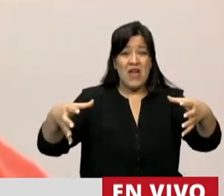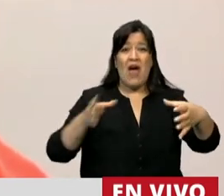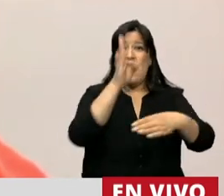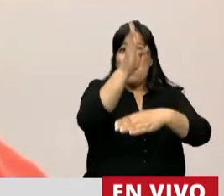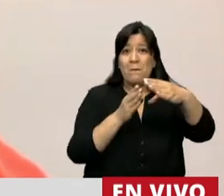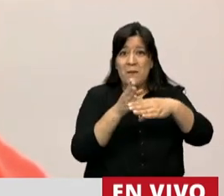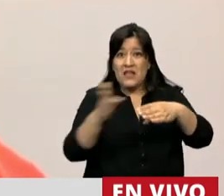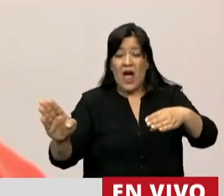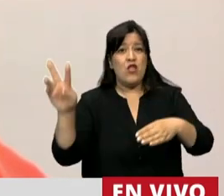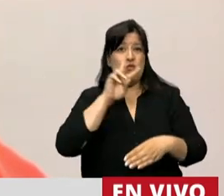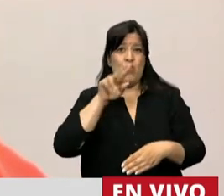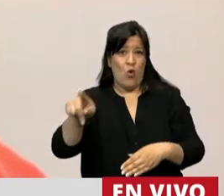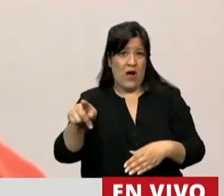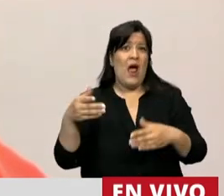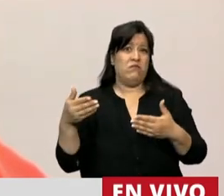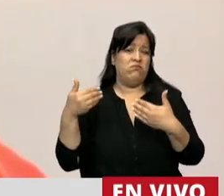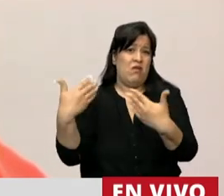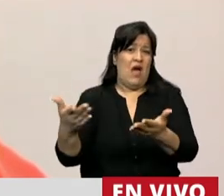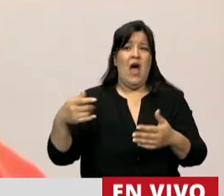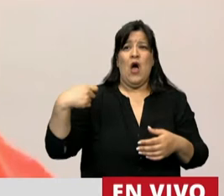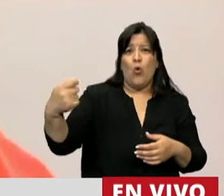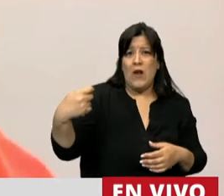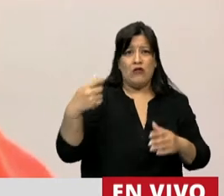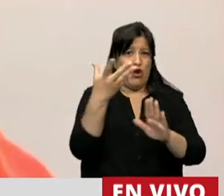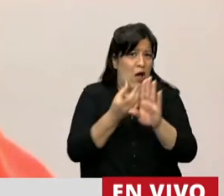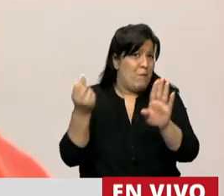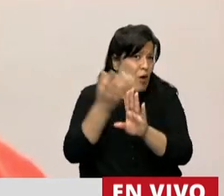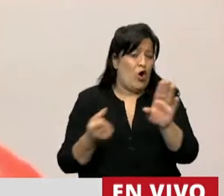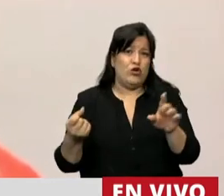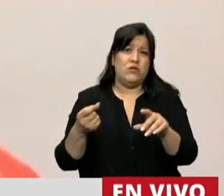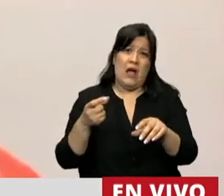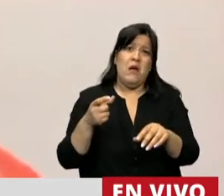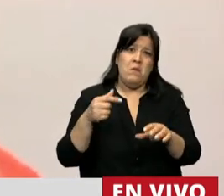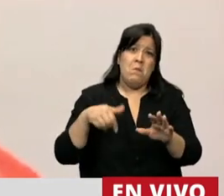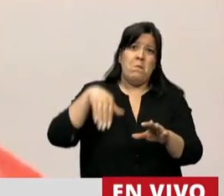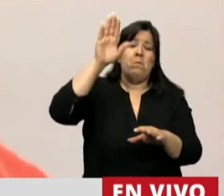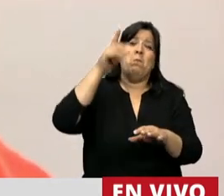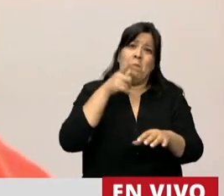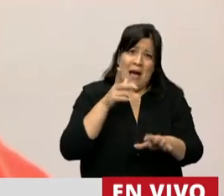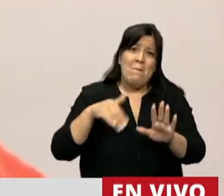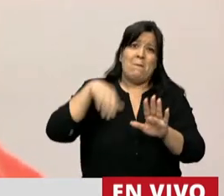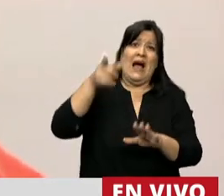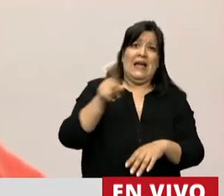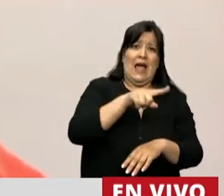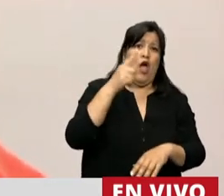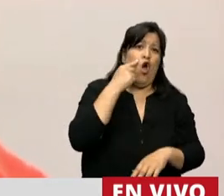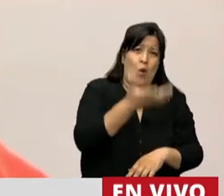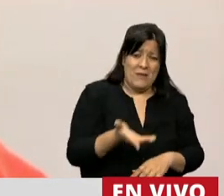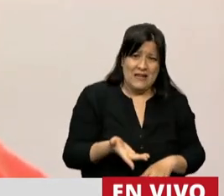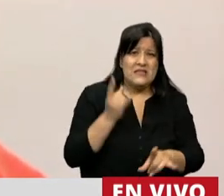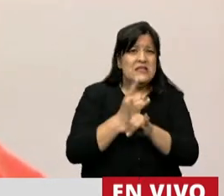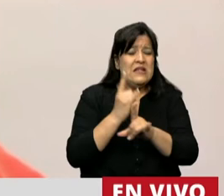aparato productivo y al sistema jubilatorio tanto o más que los hombres. Toda situación,